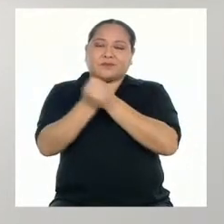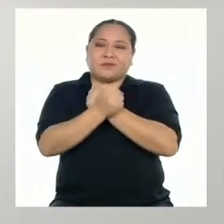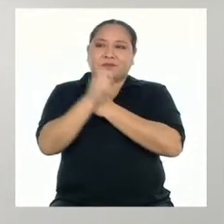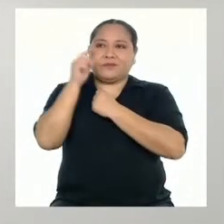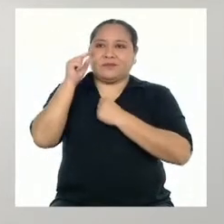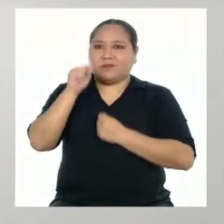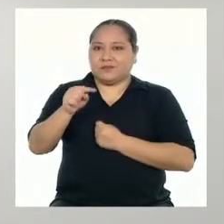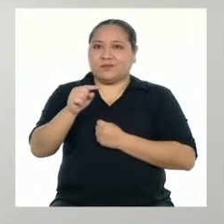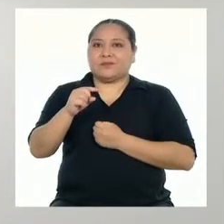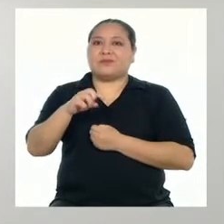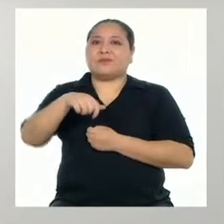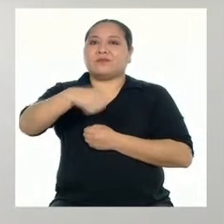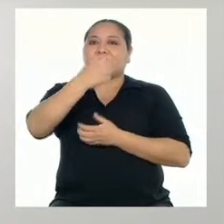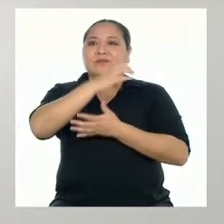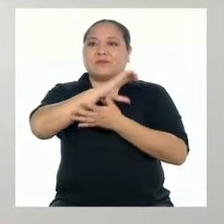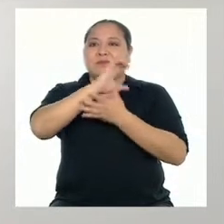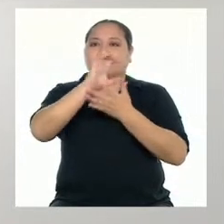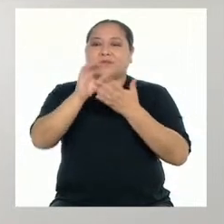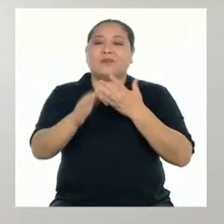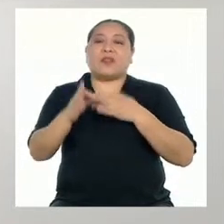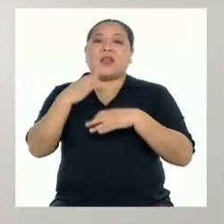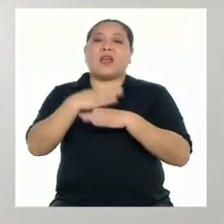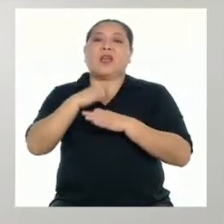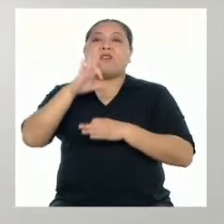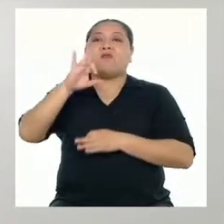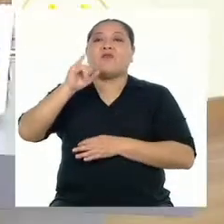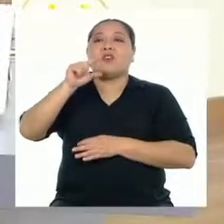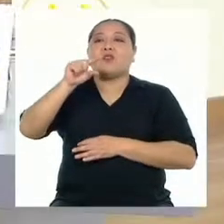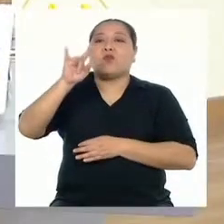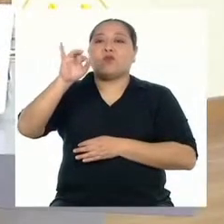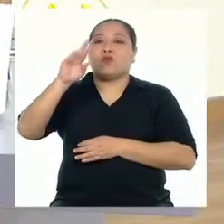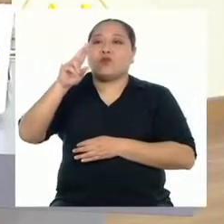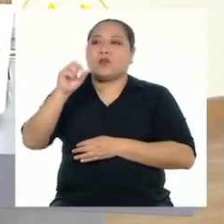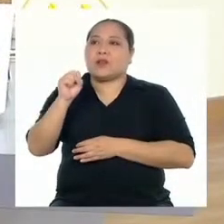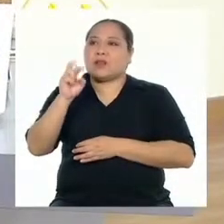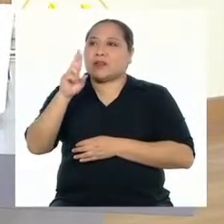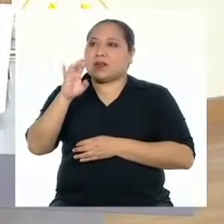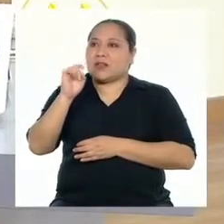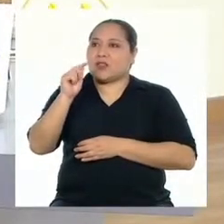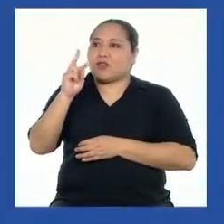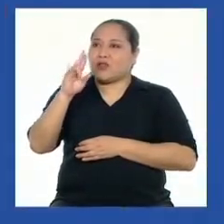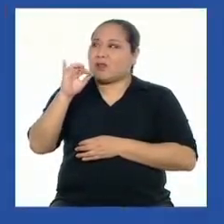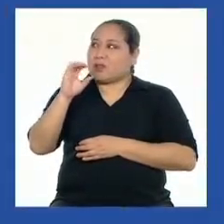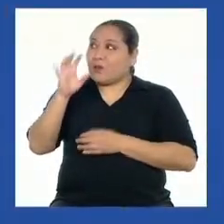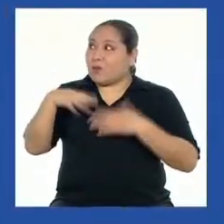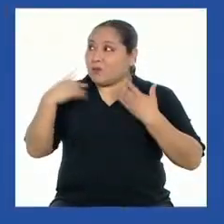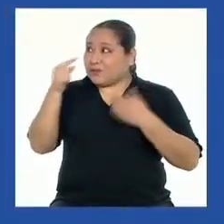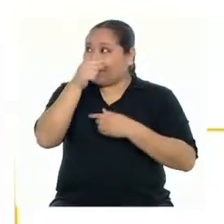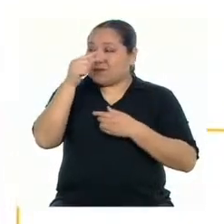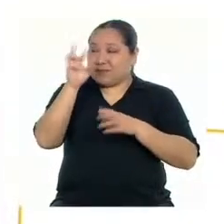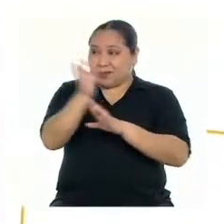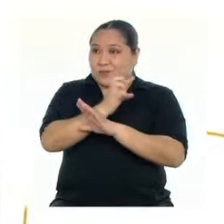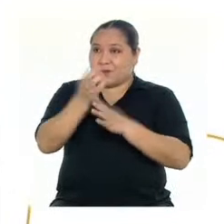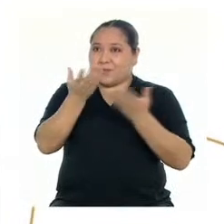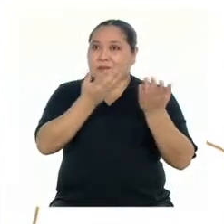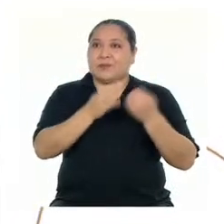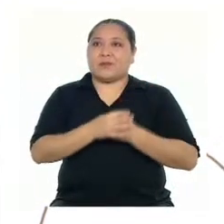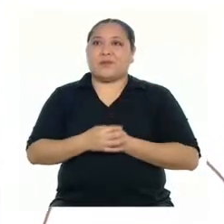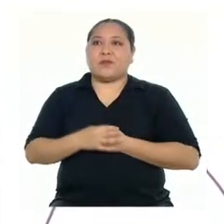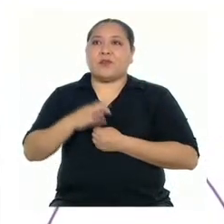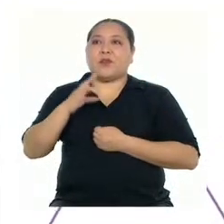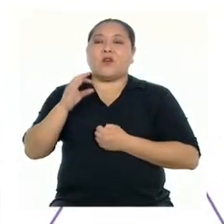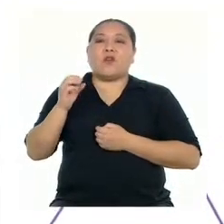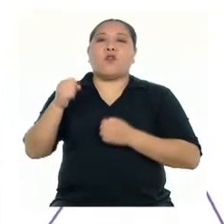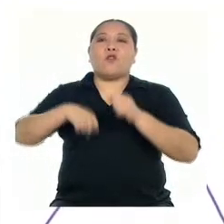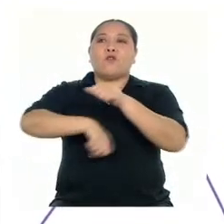esencial de la poesía, las figuras retóricas. ¿Podemos hacerlo con este poema? Fútbol.